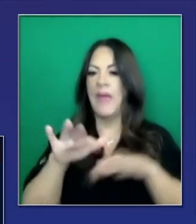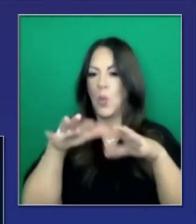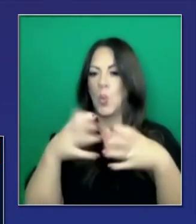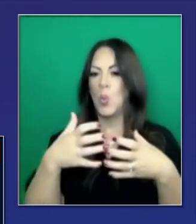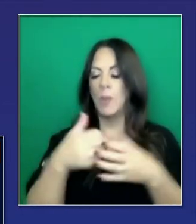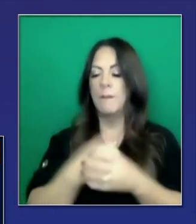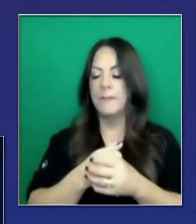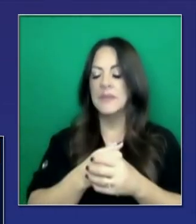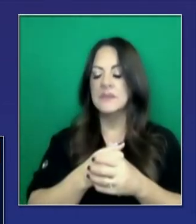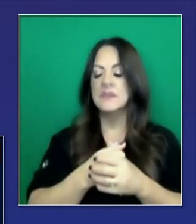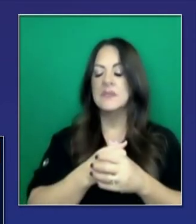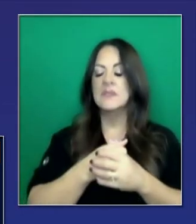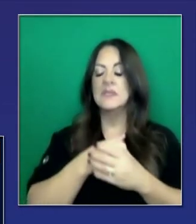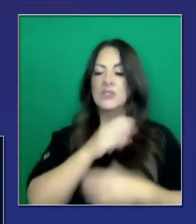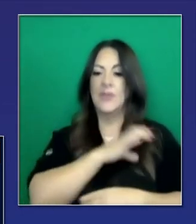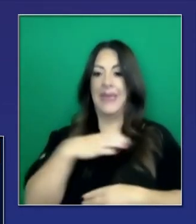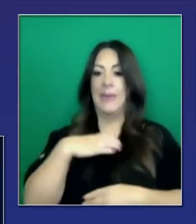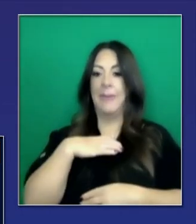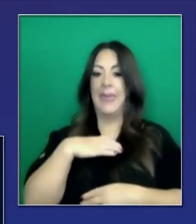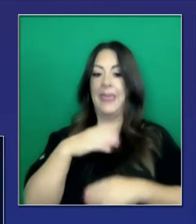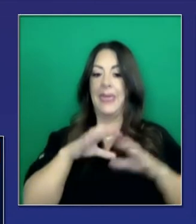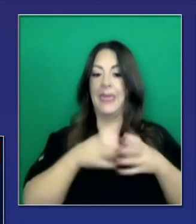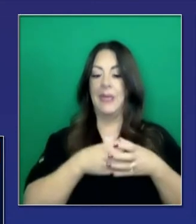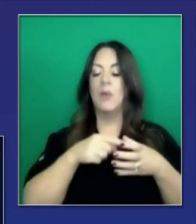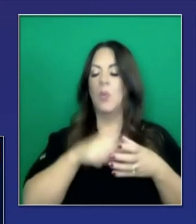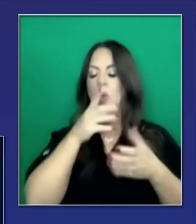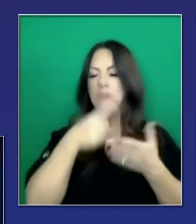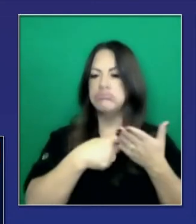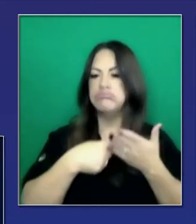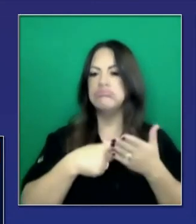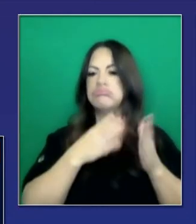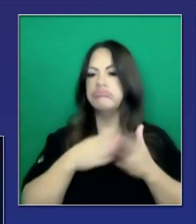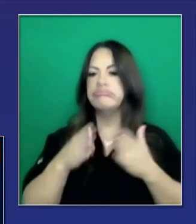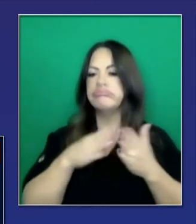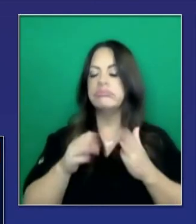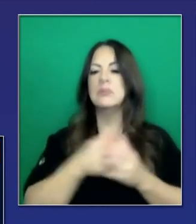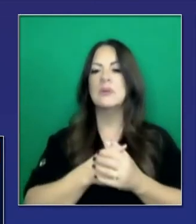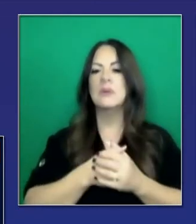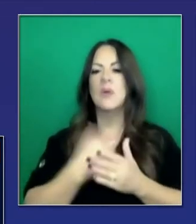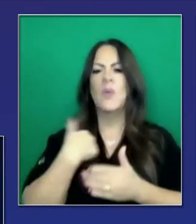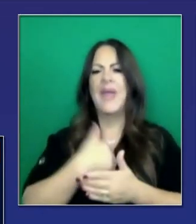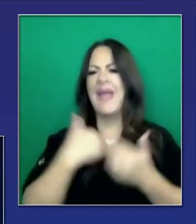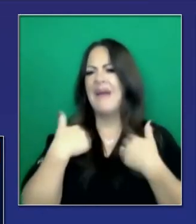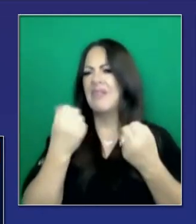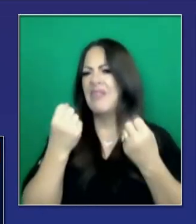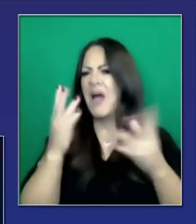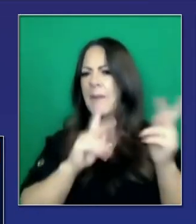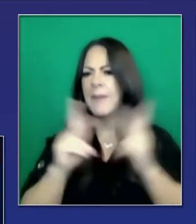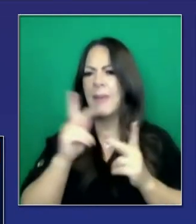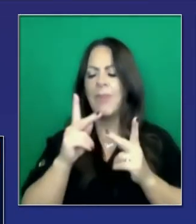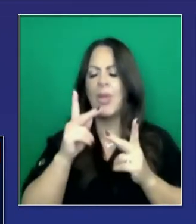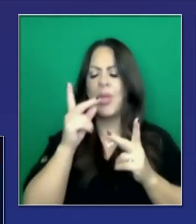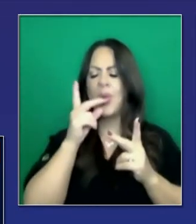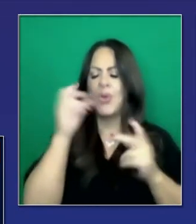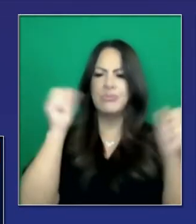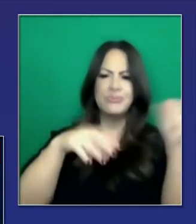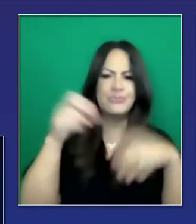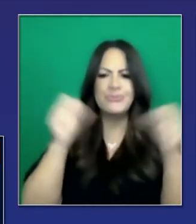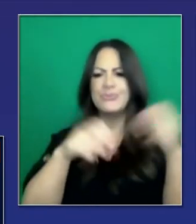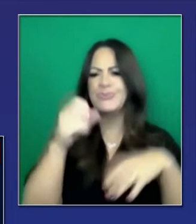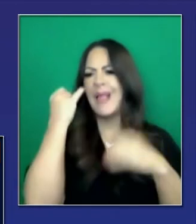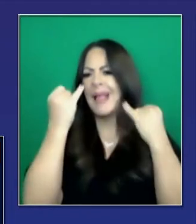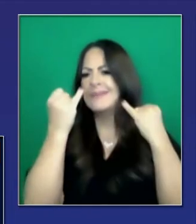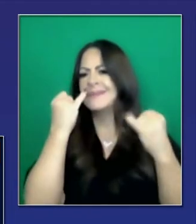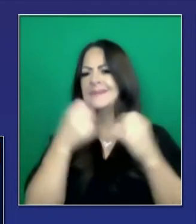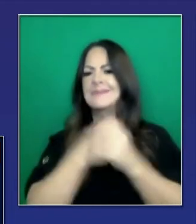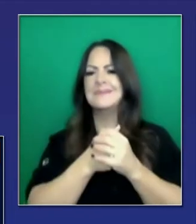ajustes y harán acomodaciones. Eso tendrá muchas personas que discutirán y proporcionarán su